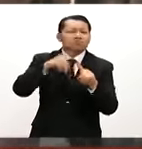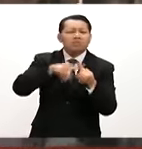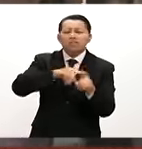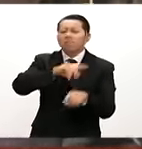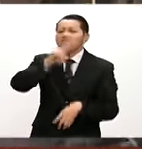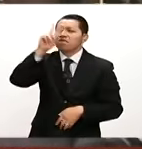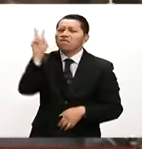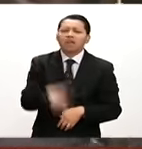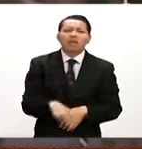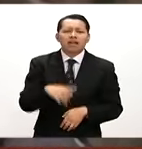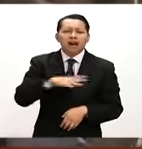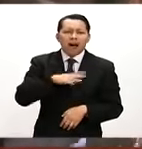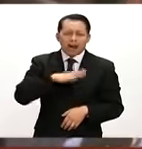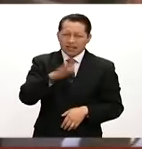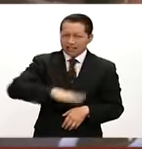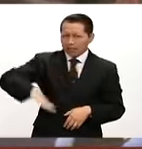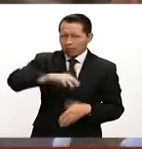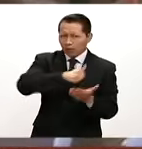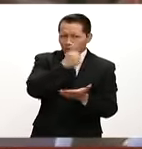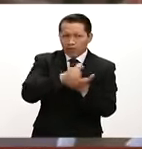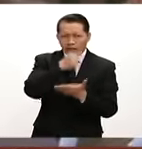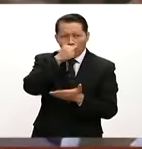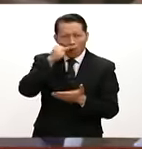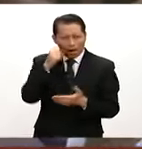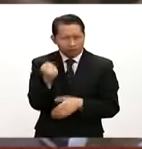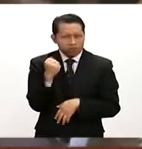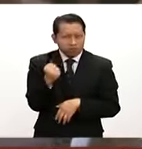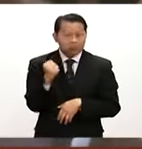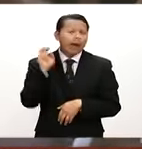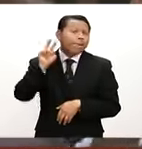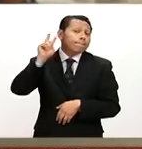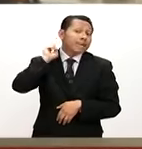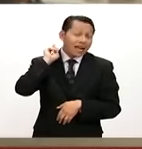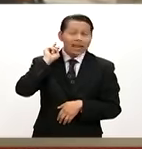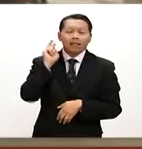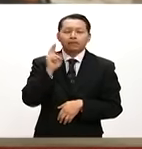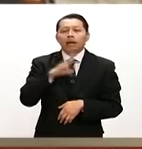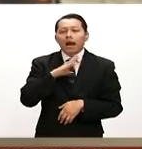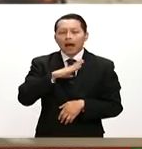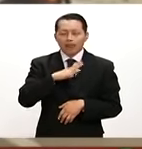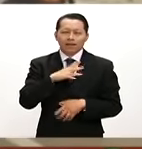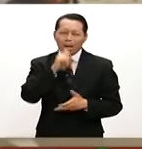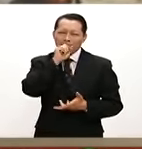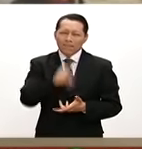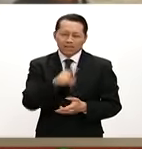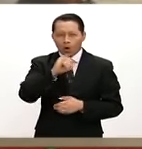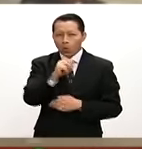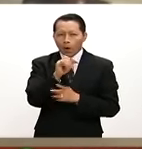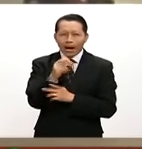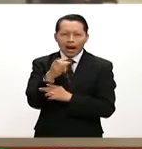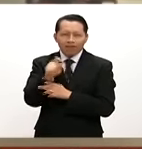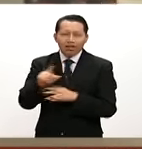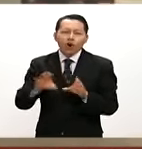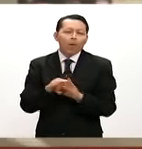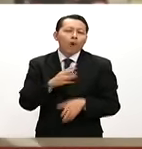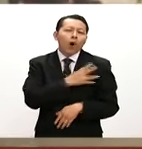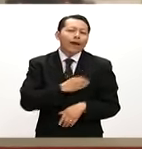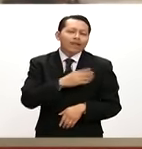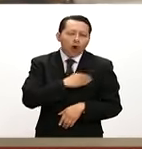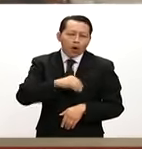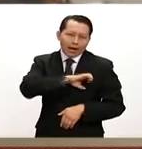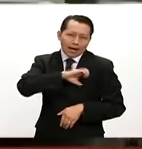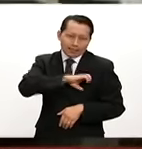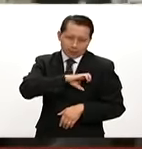emotivo para los juarenses. De hecho, el viernes nombraron a Juan Gabriel, hijo predilecto de Ciudad Juárez. Y el alcalde